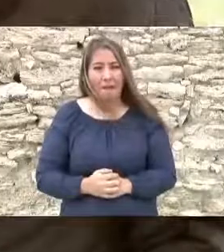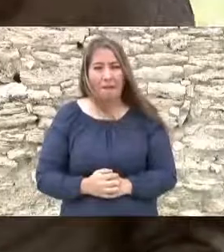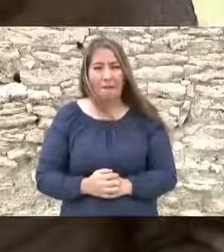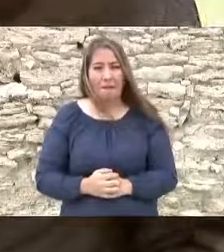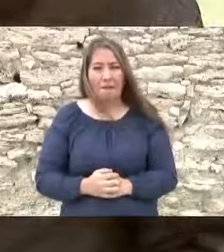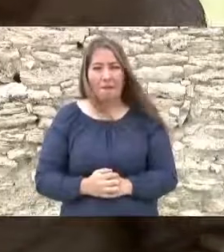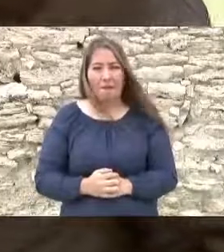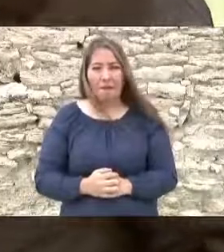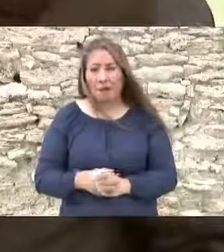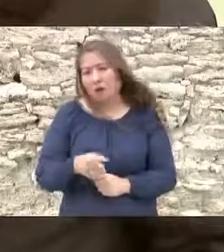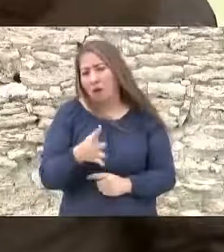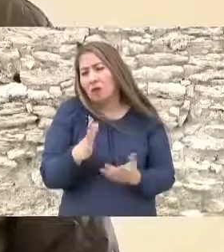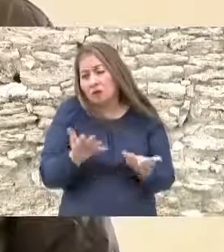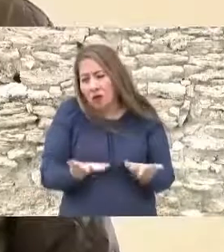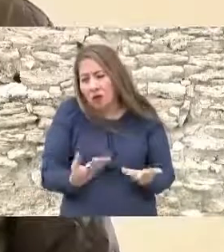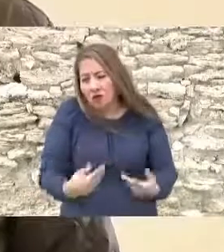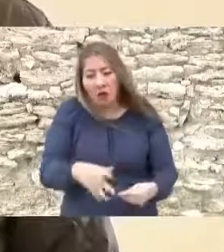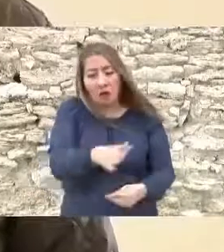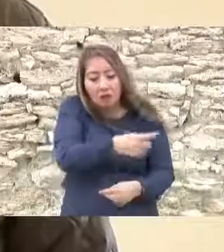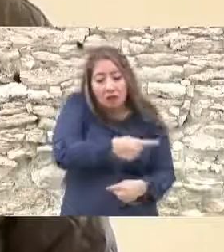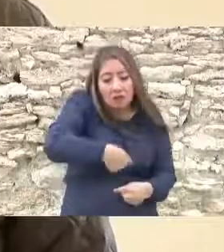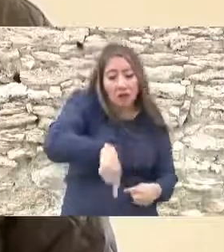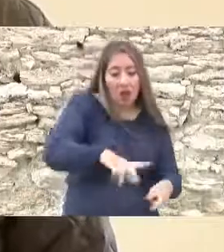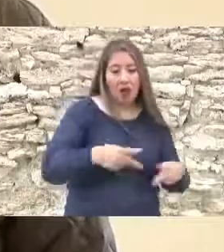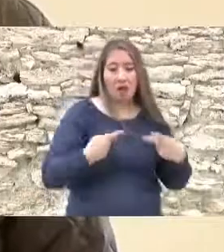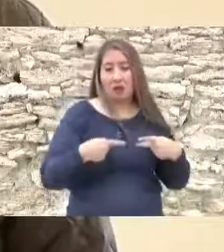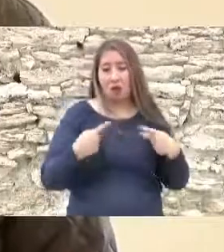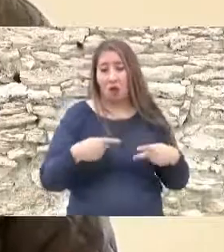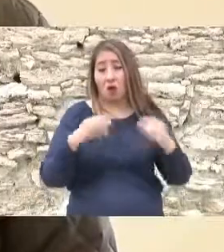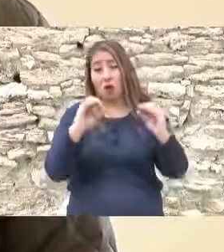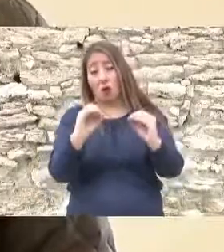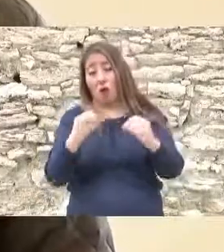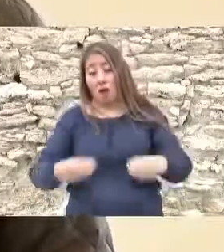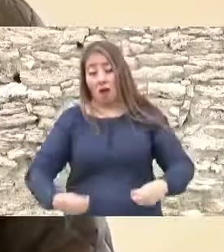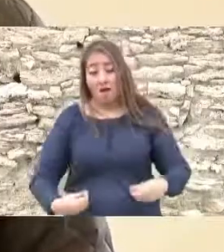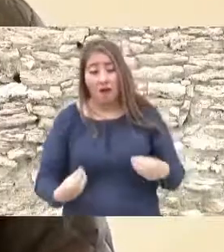la vida la salud es lo primero